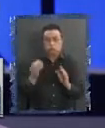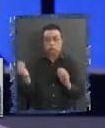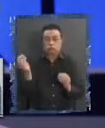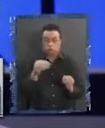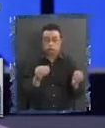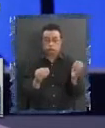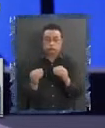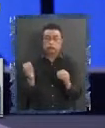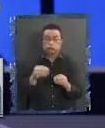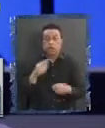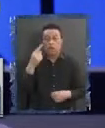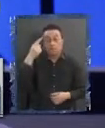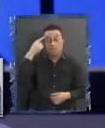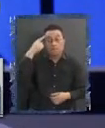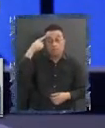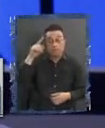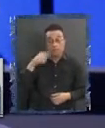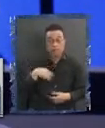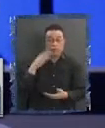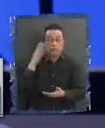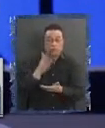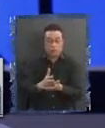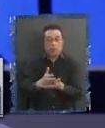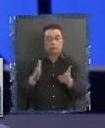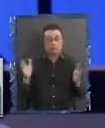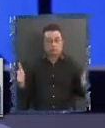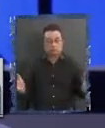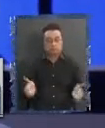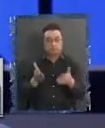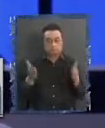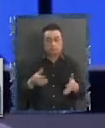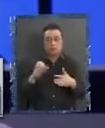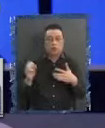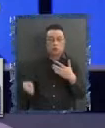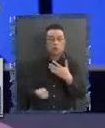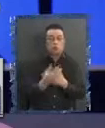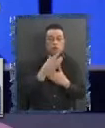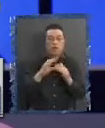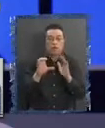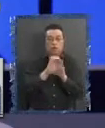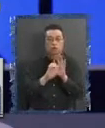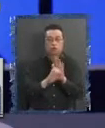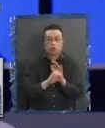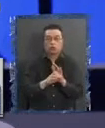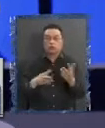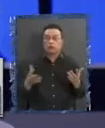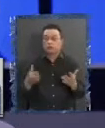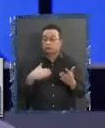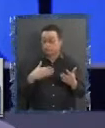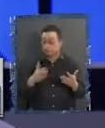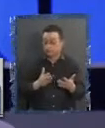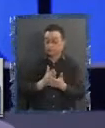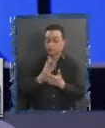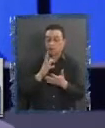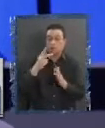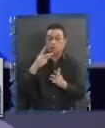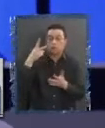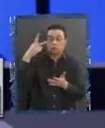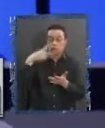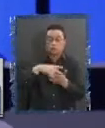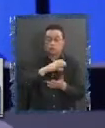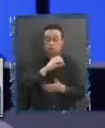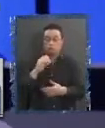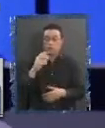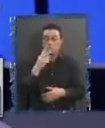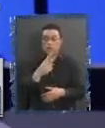pero tenemos que poner en marcha esta nueva Constitución a partir del 2026.